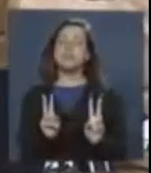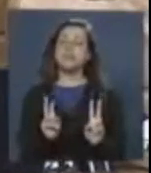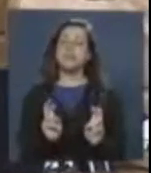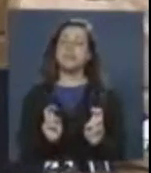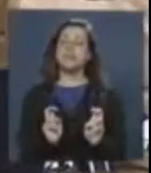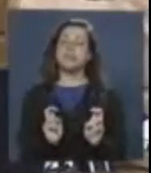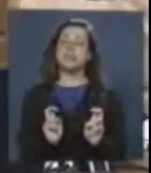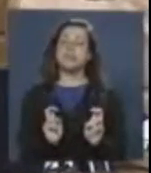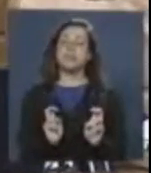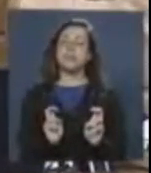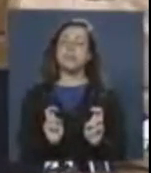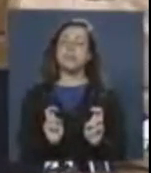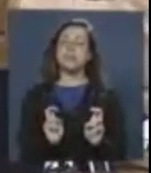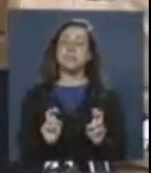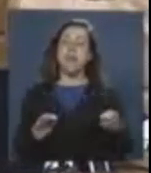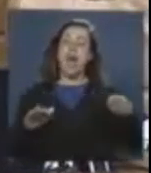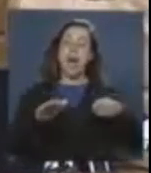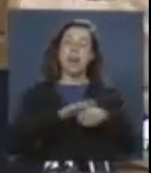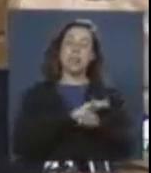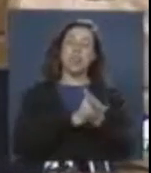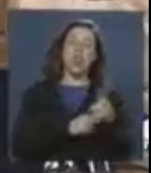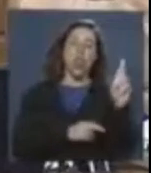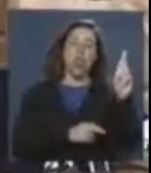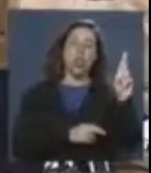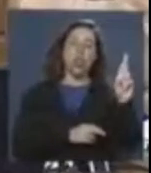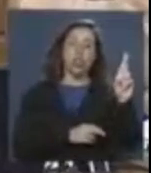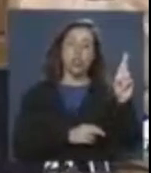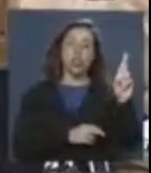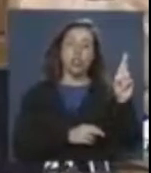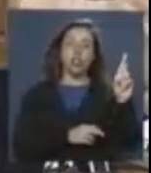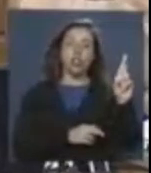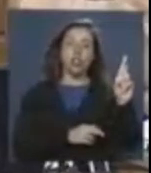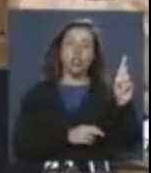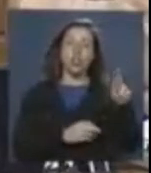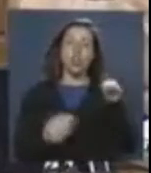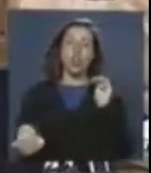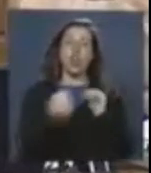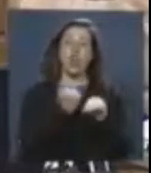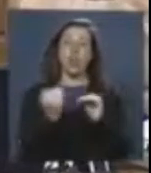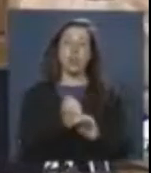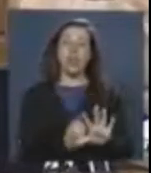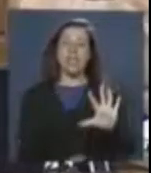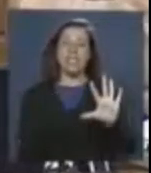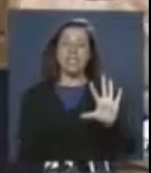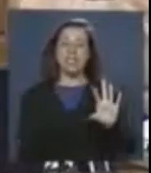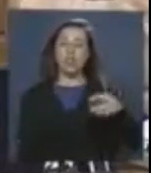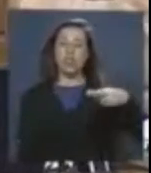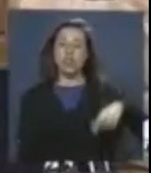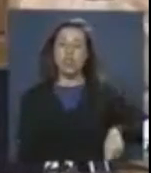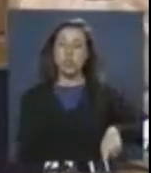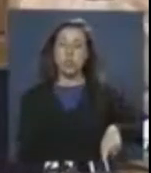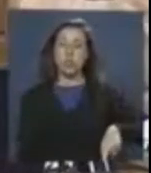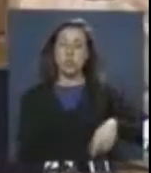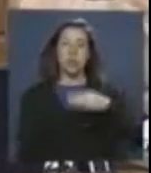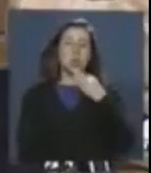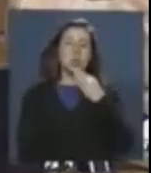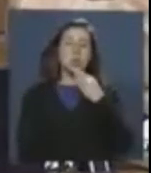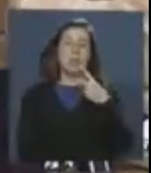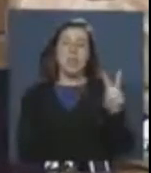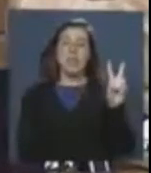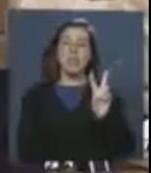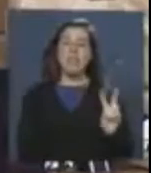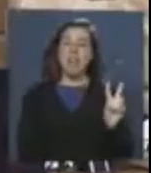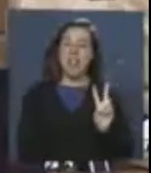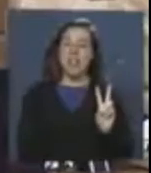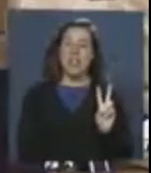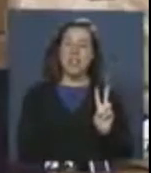acceso hacia el norte y hacia la Ruta 5 por el sur, también de la ciudad de Valdivia y todo el